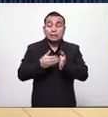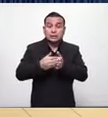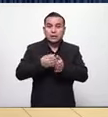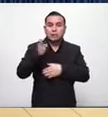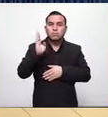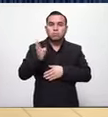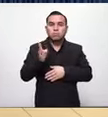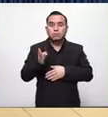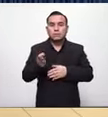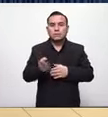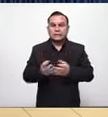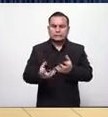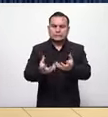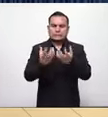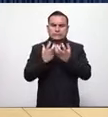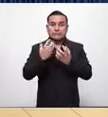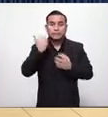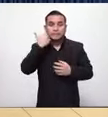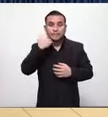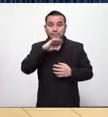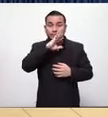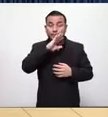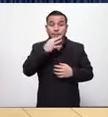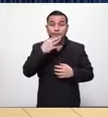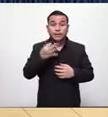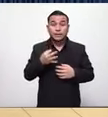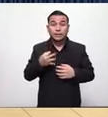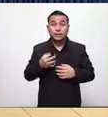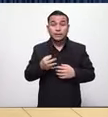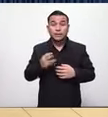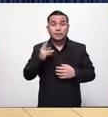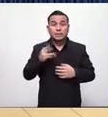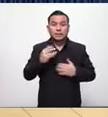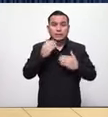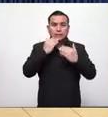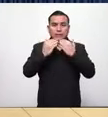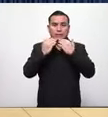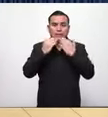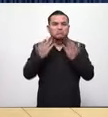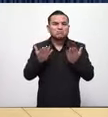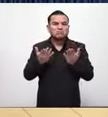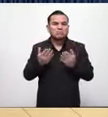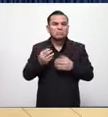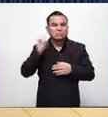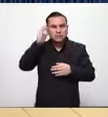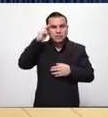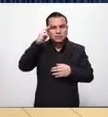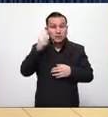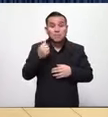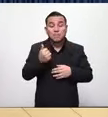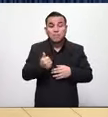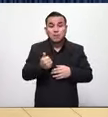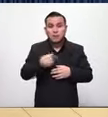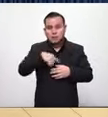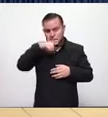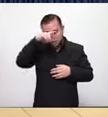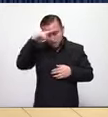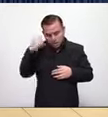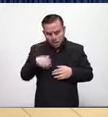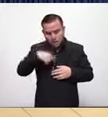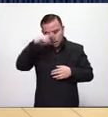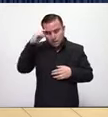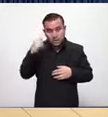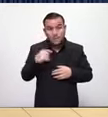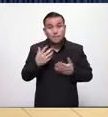donde se generan mayores contagios así que como les menciono hemos tenido una buena receptividad no solo de este